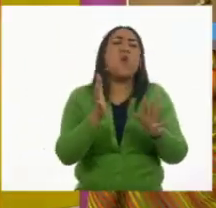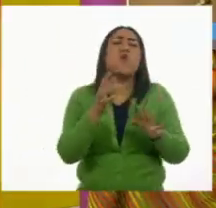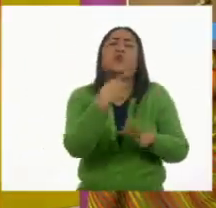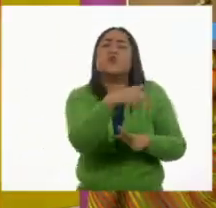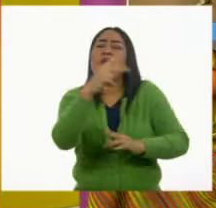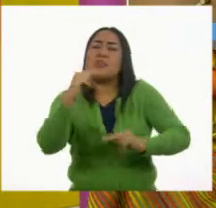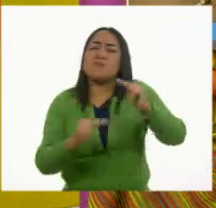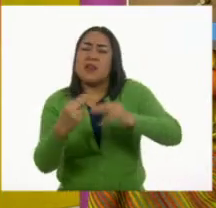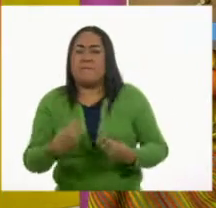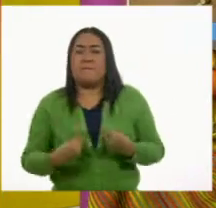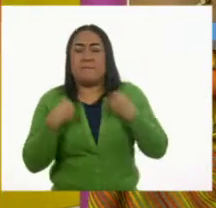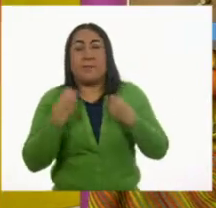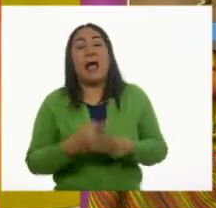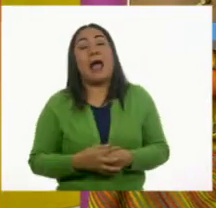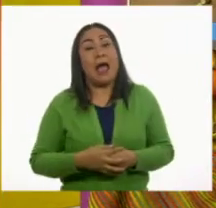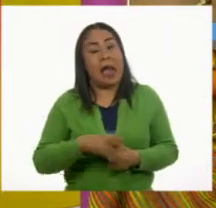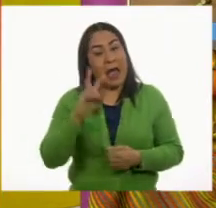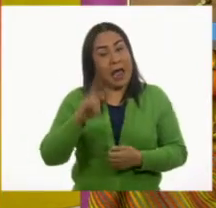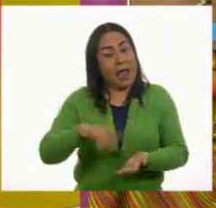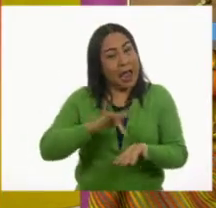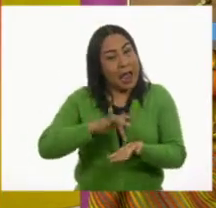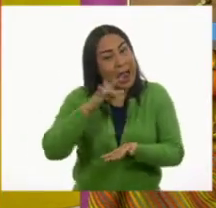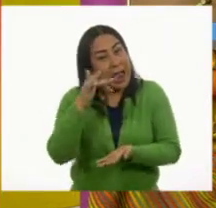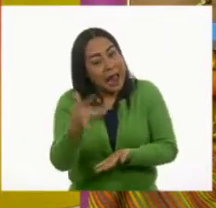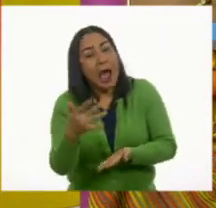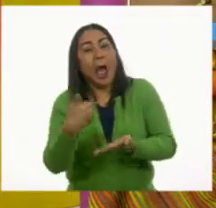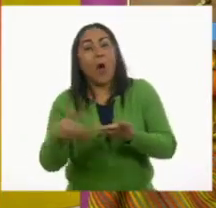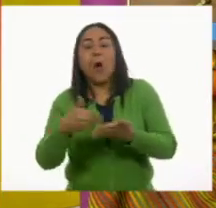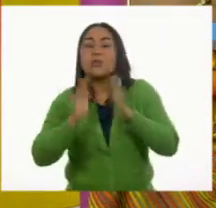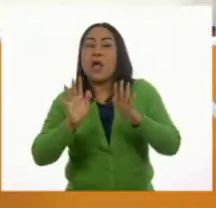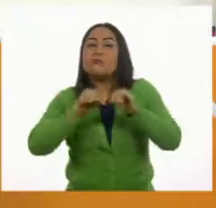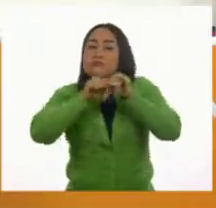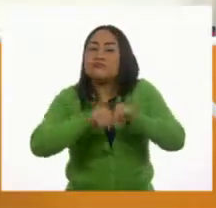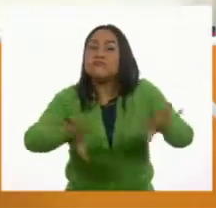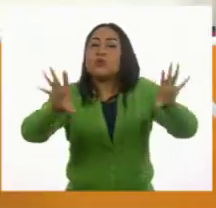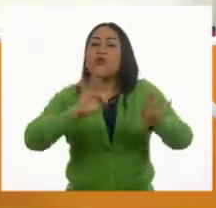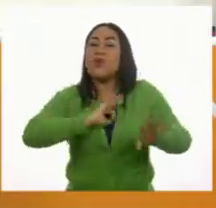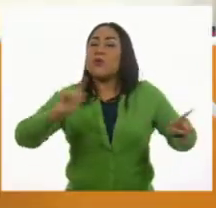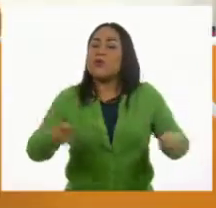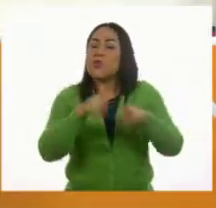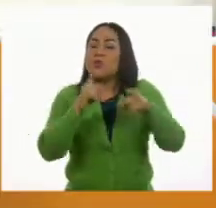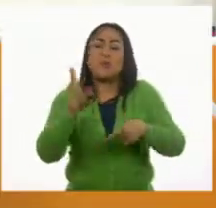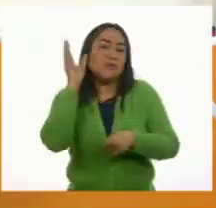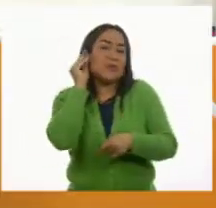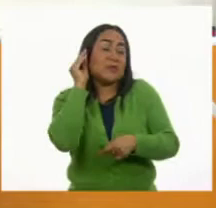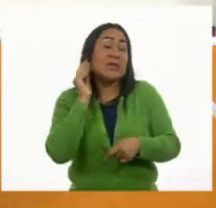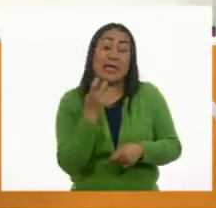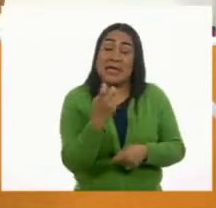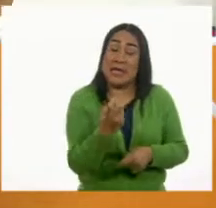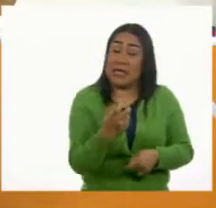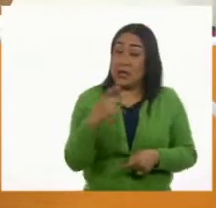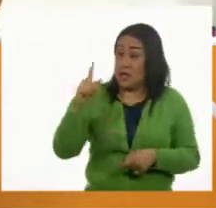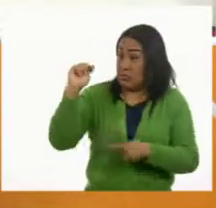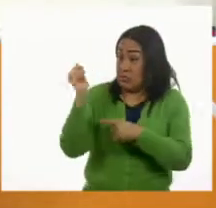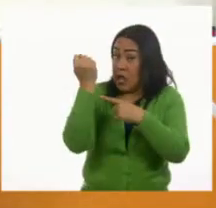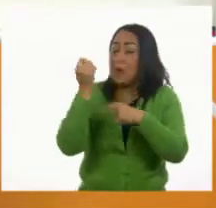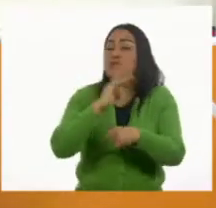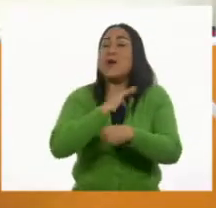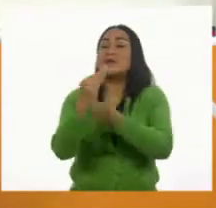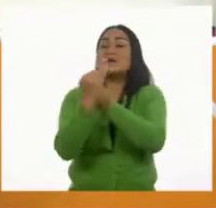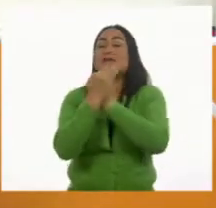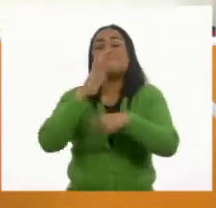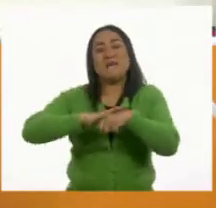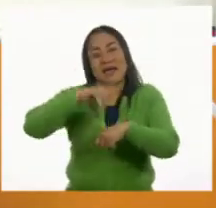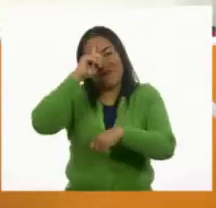Entonces, gracias a eso es que podemos tener la música como la escuchamos ahora. Así es, Pilar. La tecnología nos facilita muchas